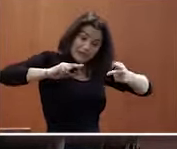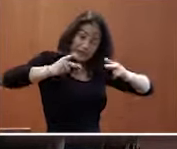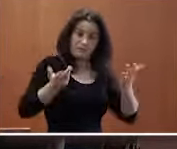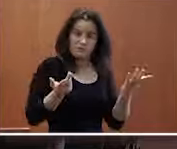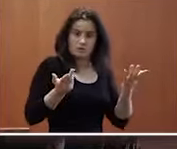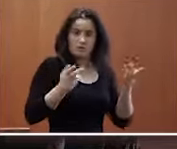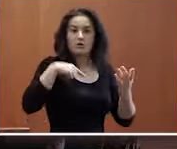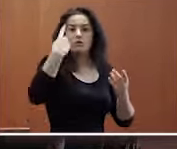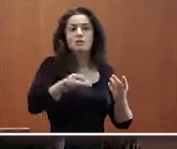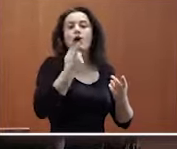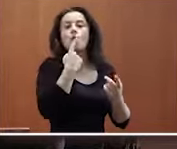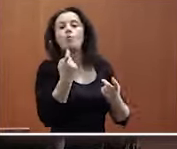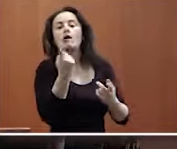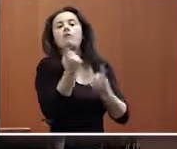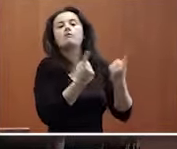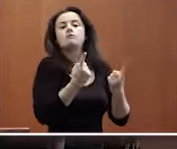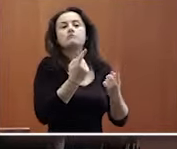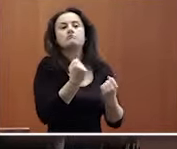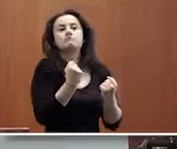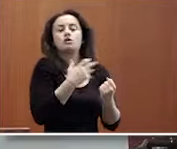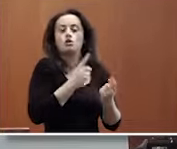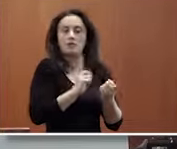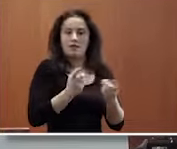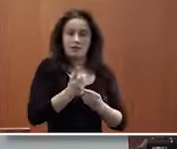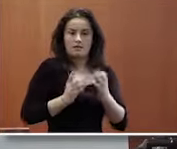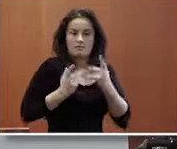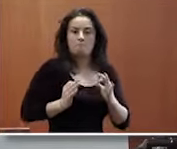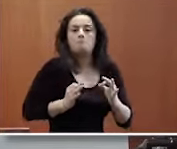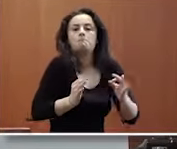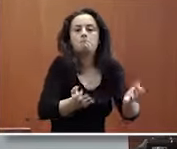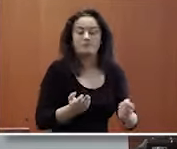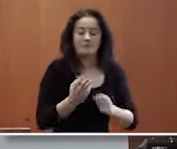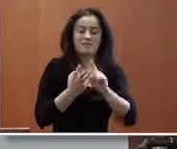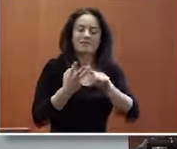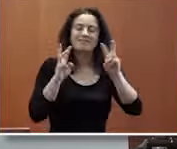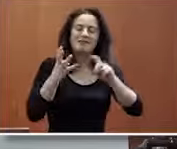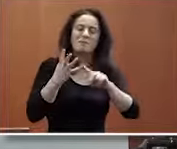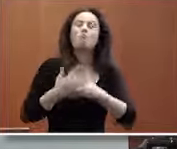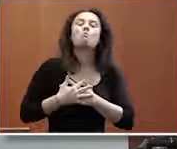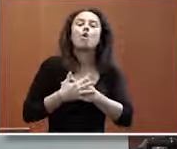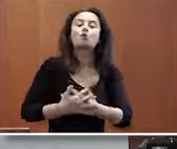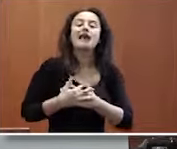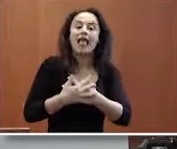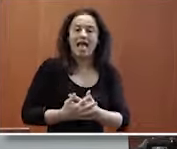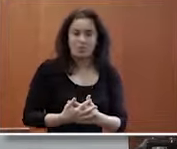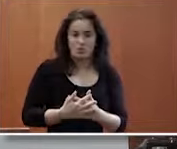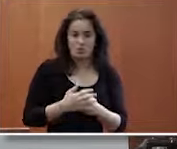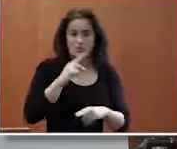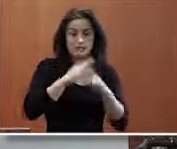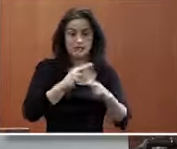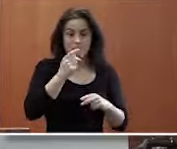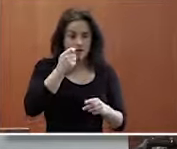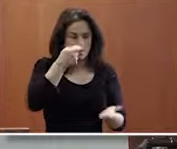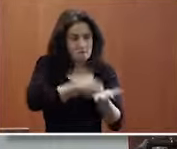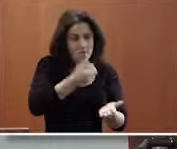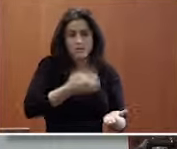pues son muy resistentes son muy resistentes al cambio un elemento también el voluntariado el voluntariado es una forma también de no tráfico de dinero y por lo tanto